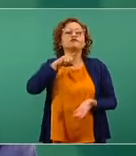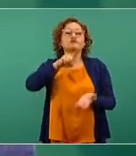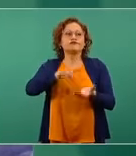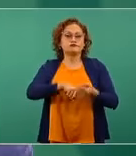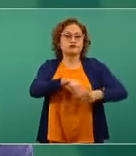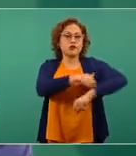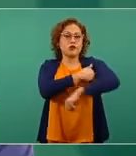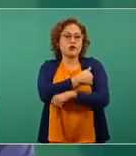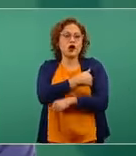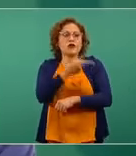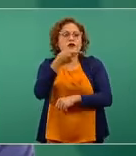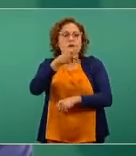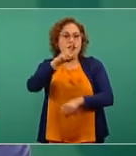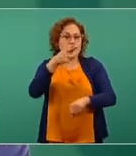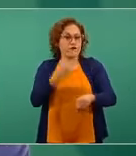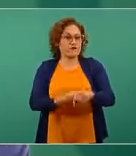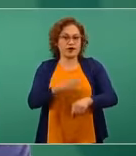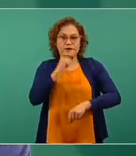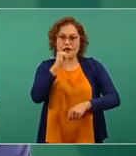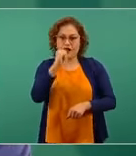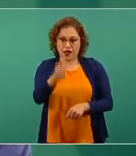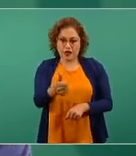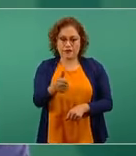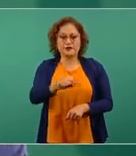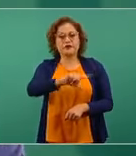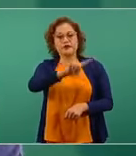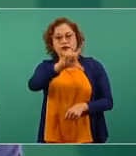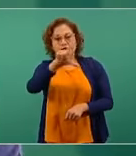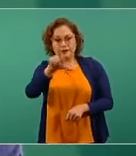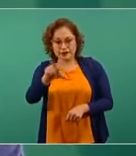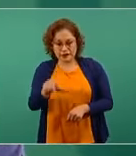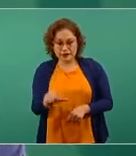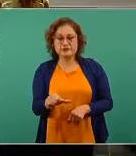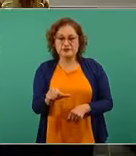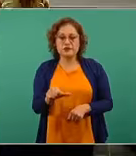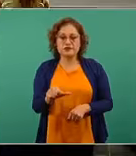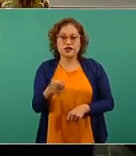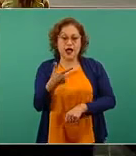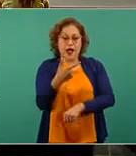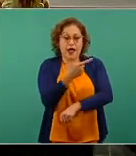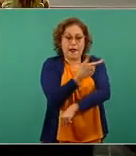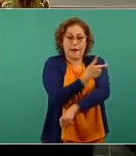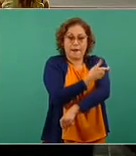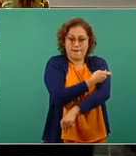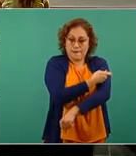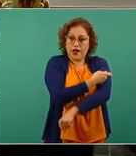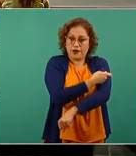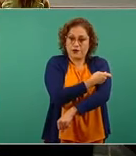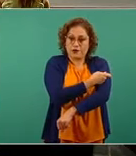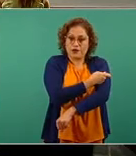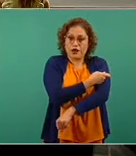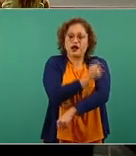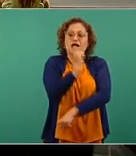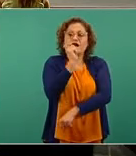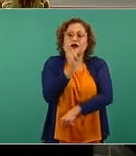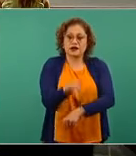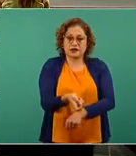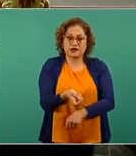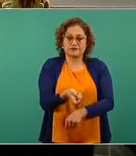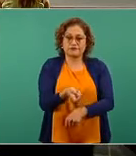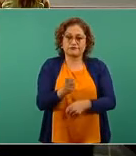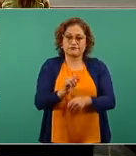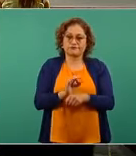Si la vacuna logra eso, está protegiendo contra la infección y no solamente contra las fases